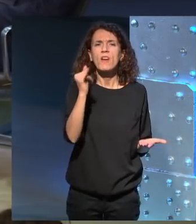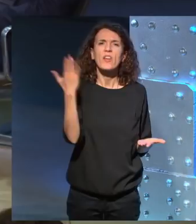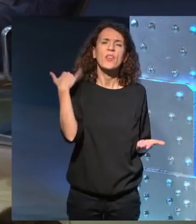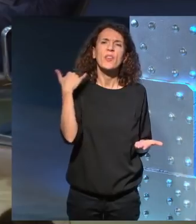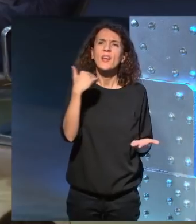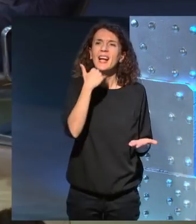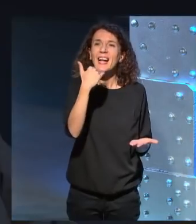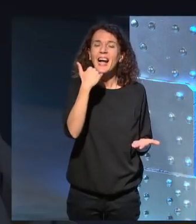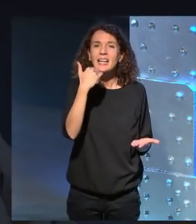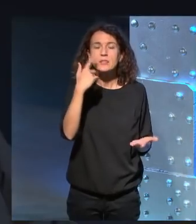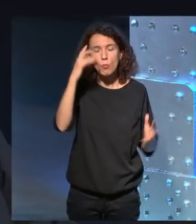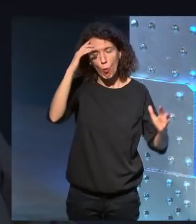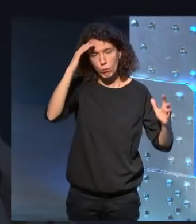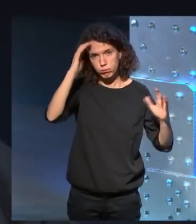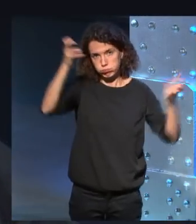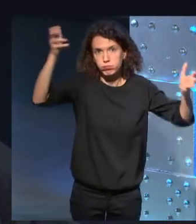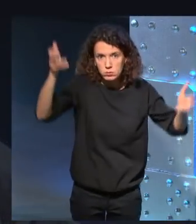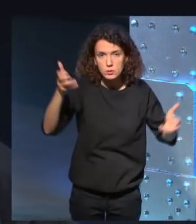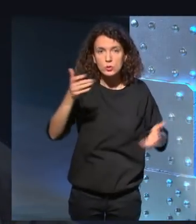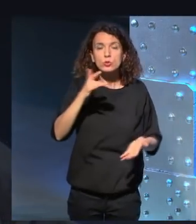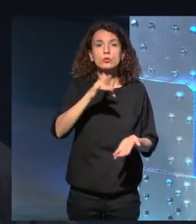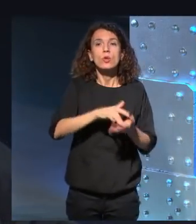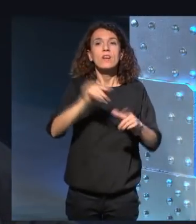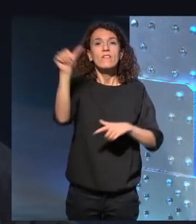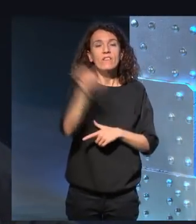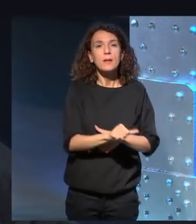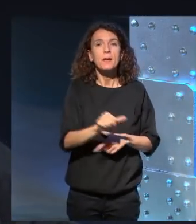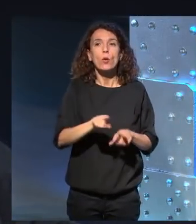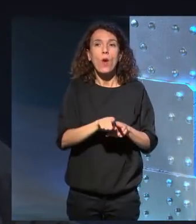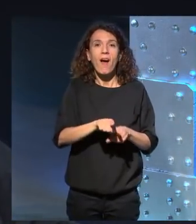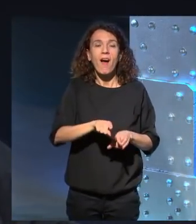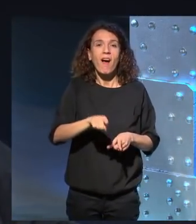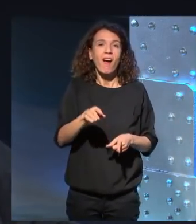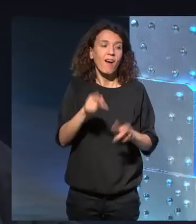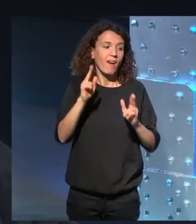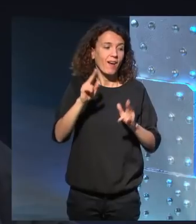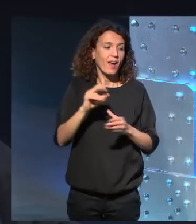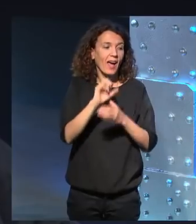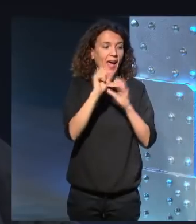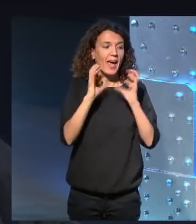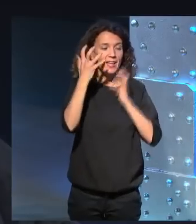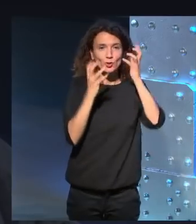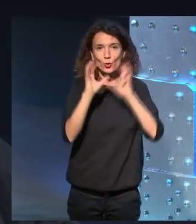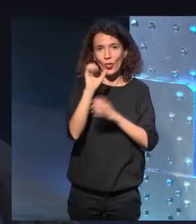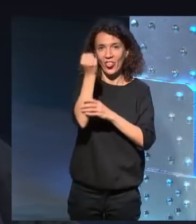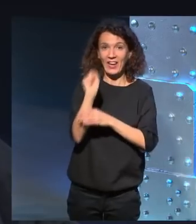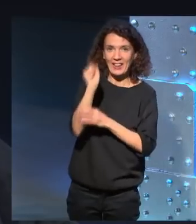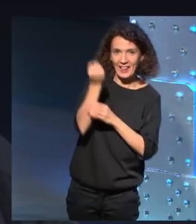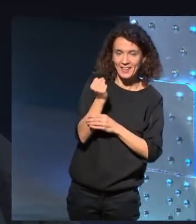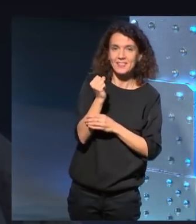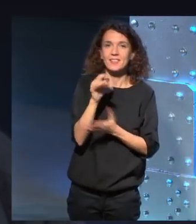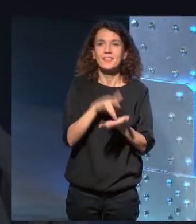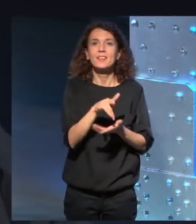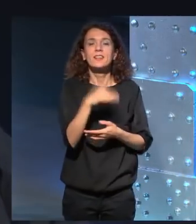casi un brote psicótico por haber visto la película El exorcista que tonto ¿no? hoy